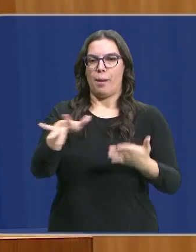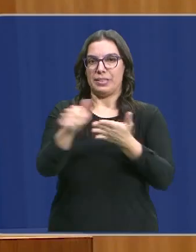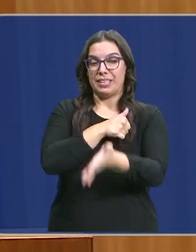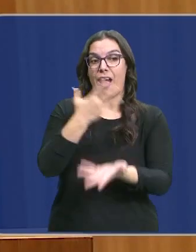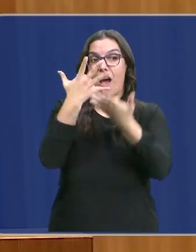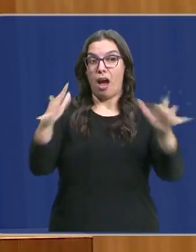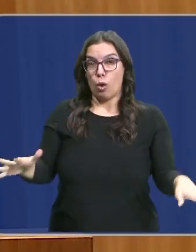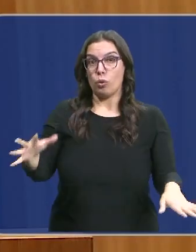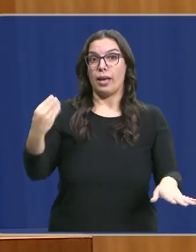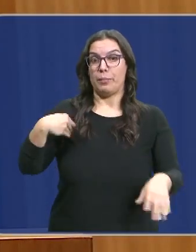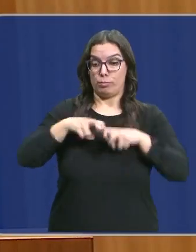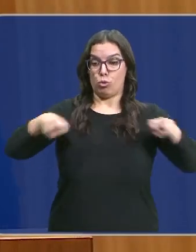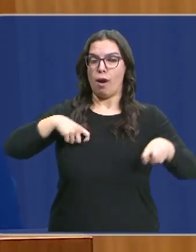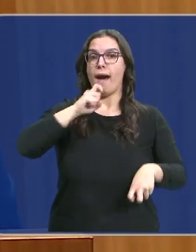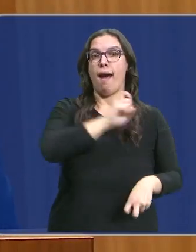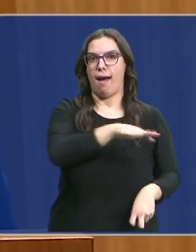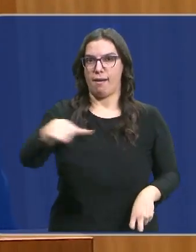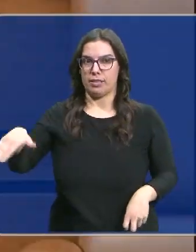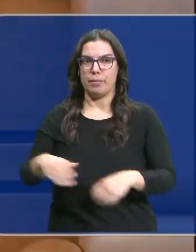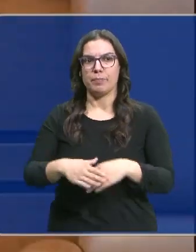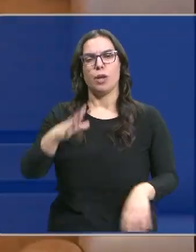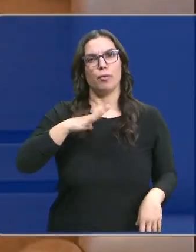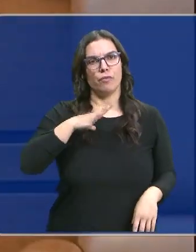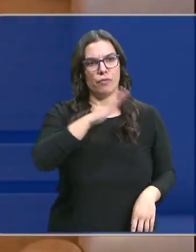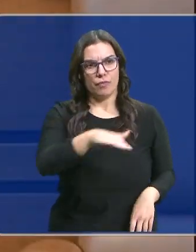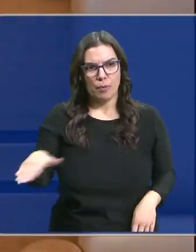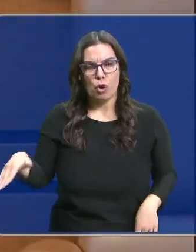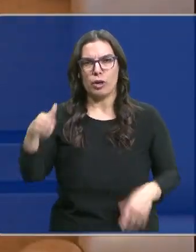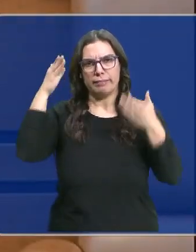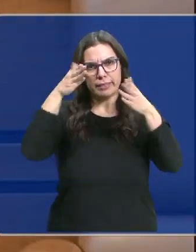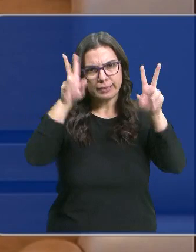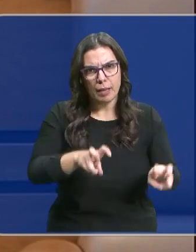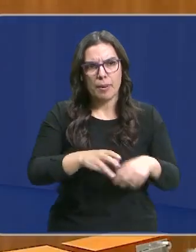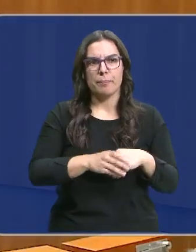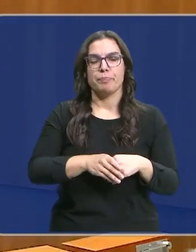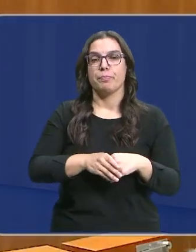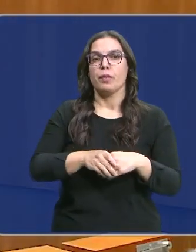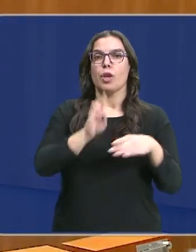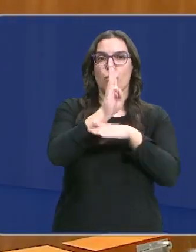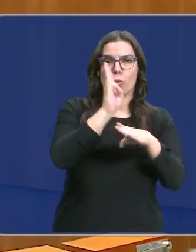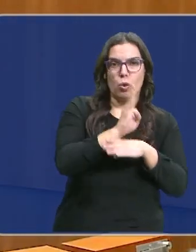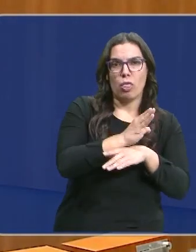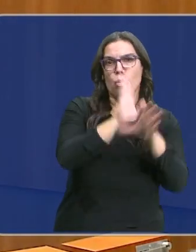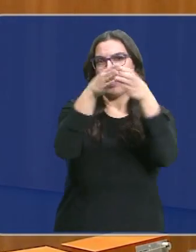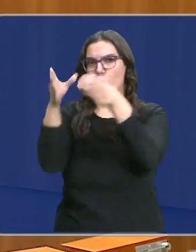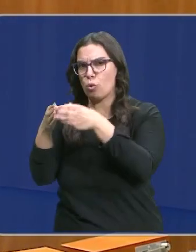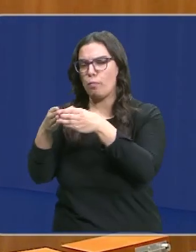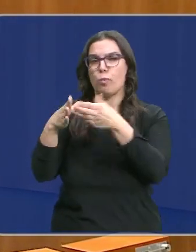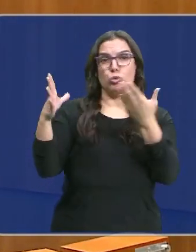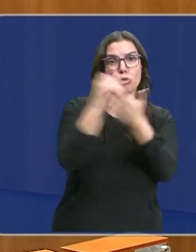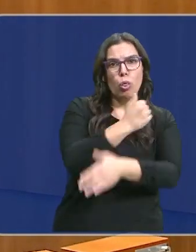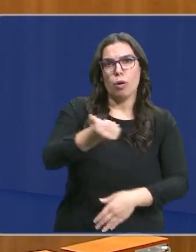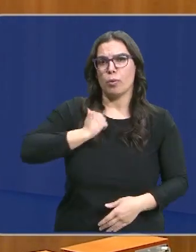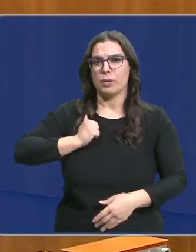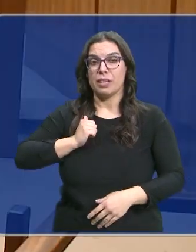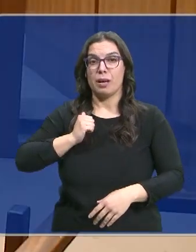pesar de la advertencia desde la mesa de las Cortes. Por favor, tiñase a la cuestión. Procuradores y grupos han usado todo el pleno